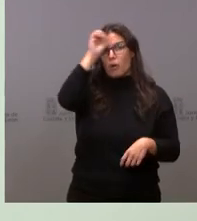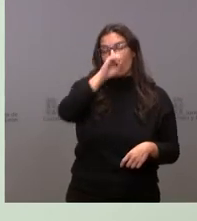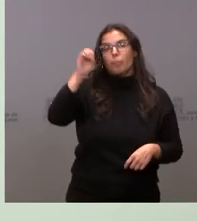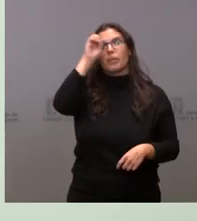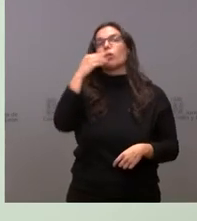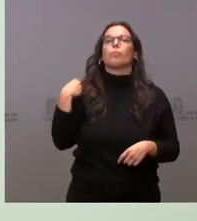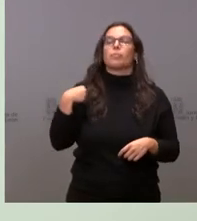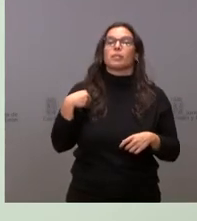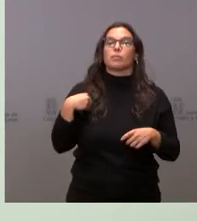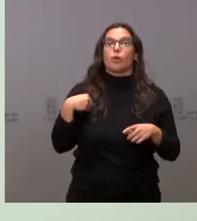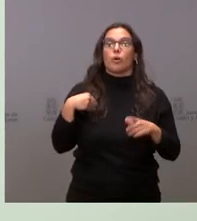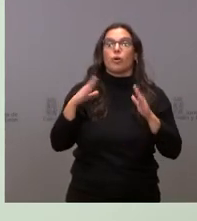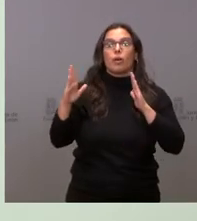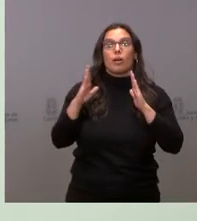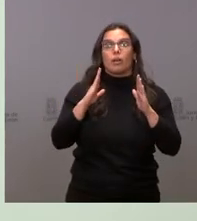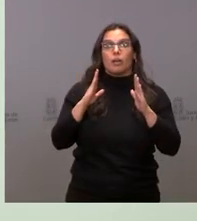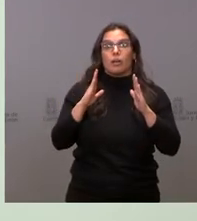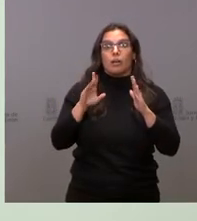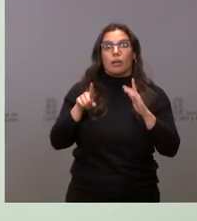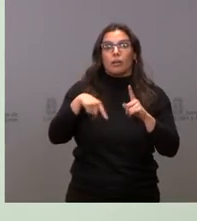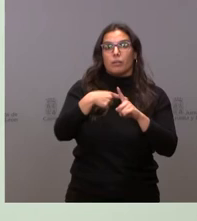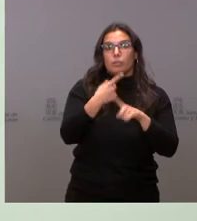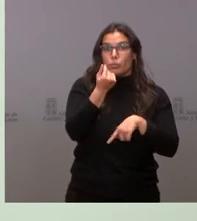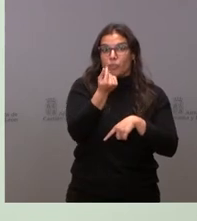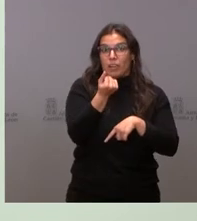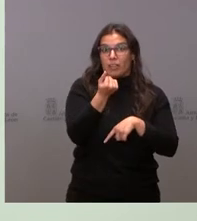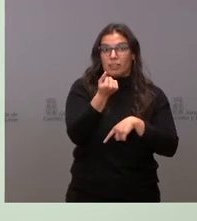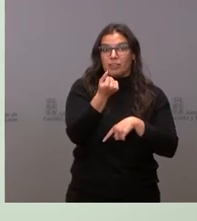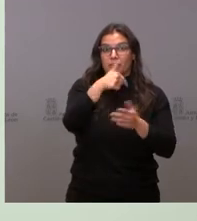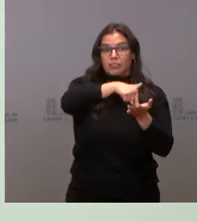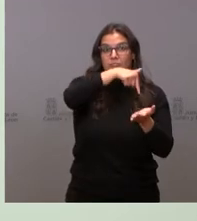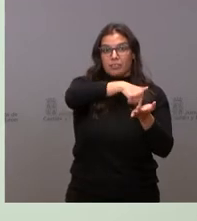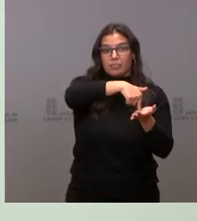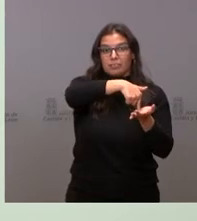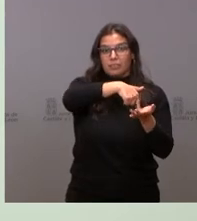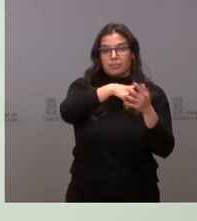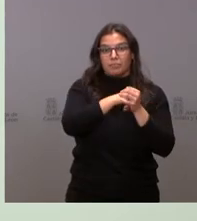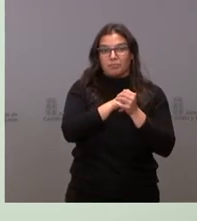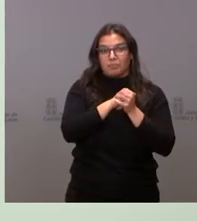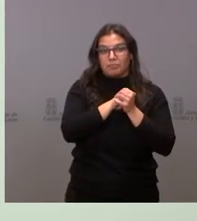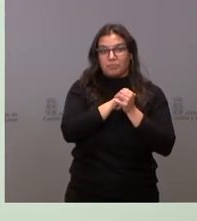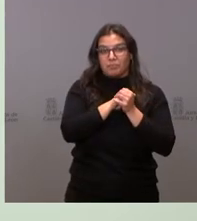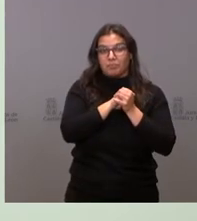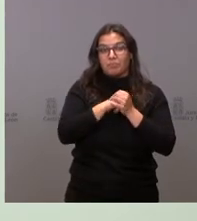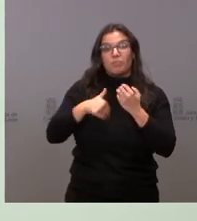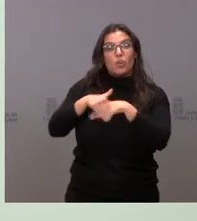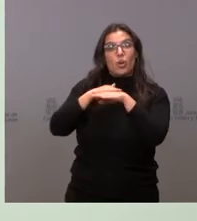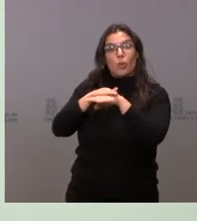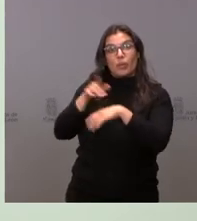inconstitucionalidad de la plusvalía, creo que lo he dicho claro, ¿no? El Gobierno de Sánchez